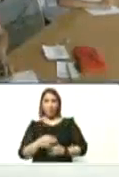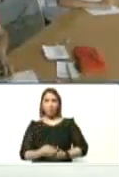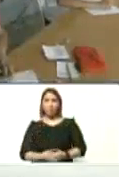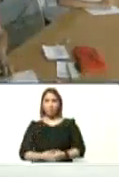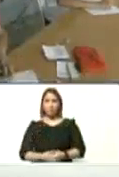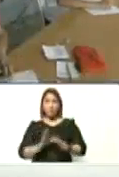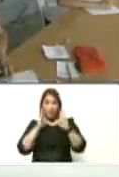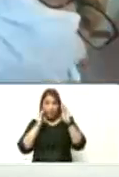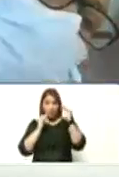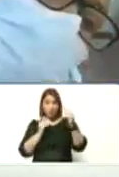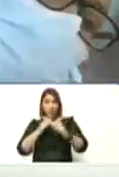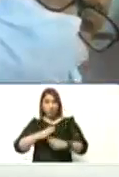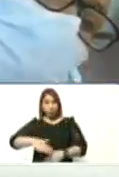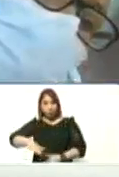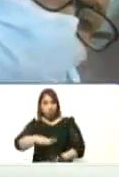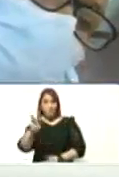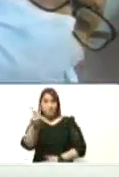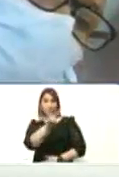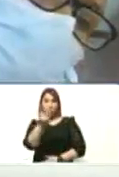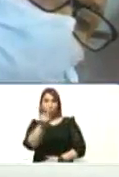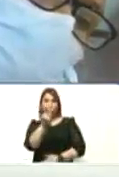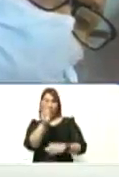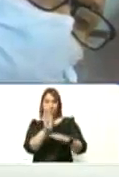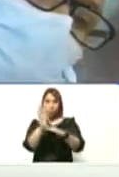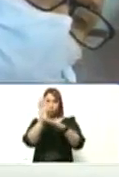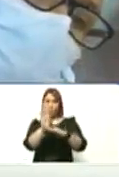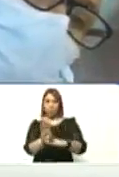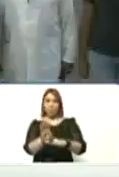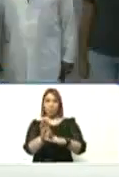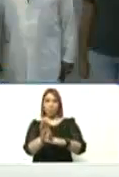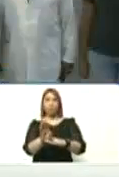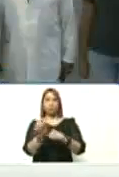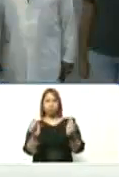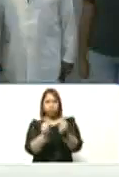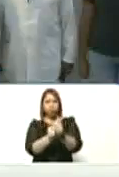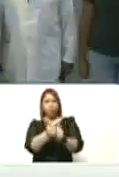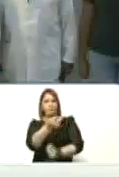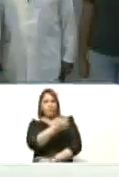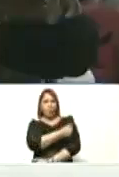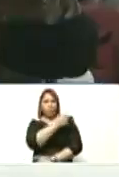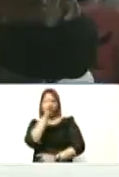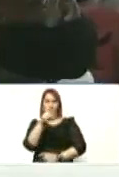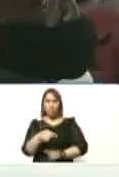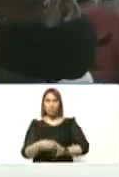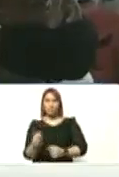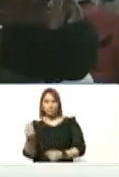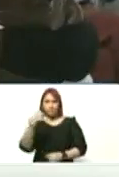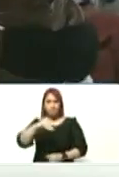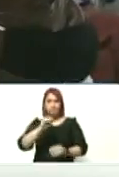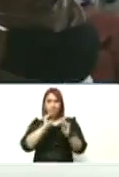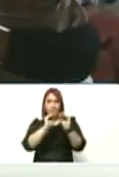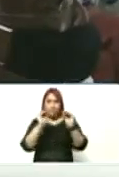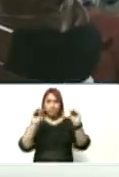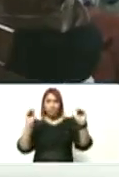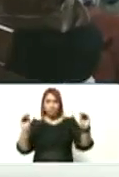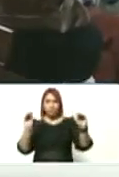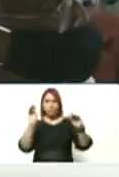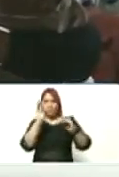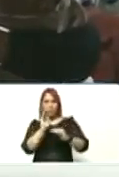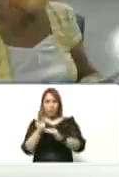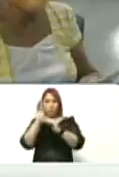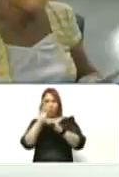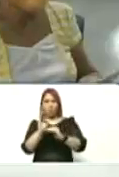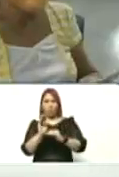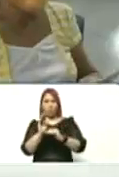a todo nuestro pueblo para protegerlo con la vacuna para además llamarlo a protegerse con el